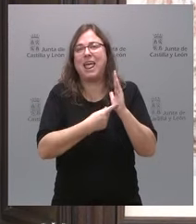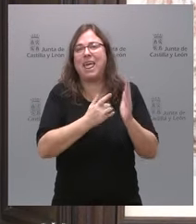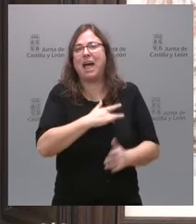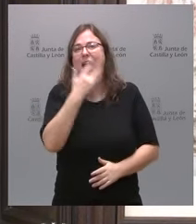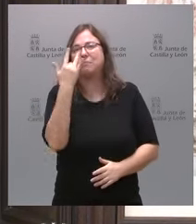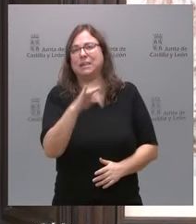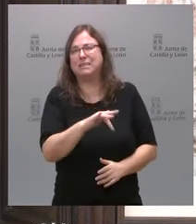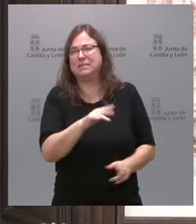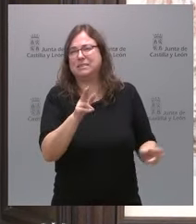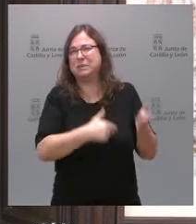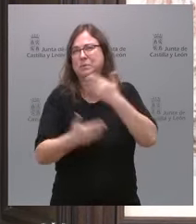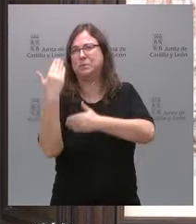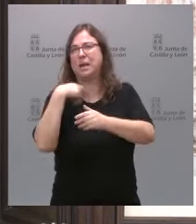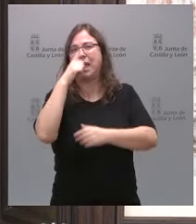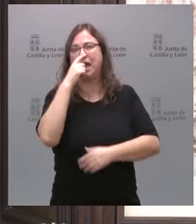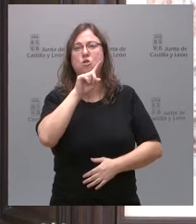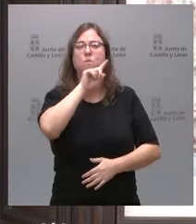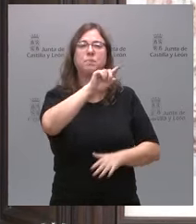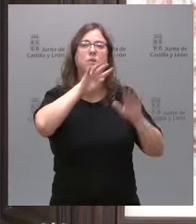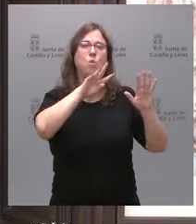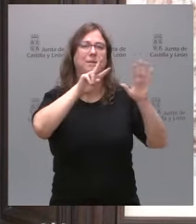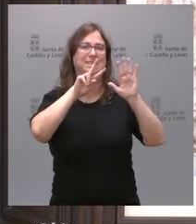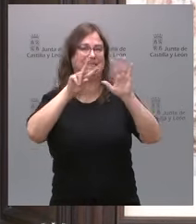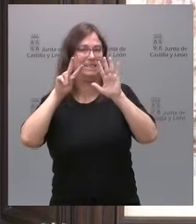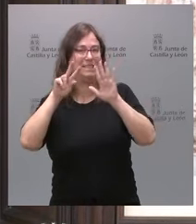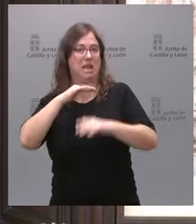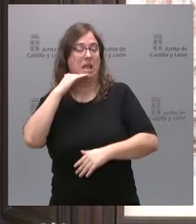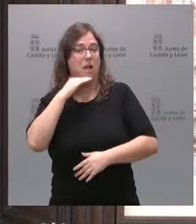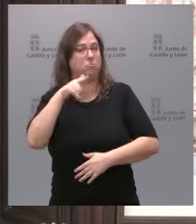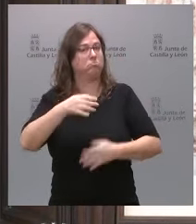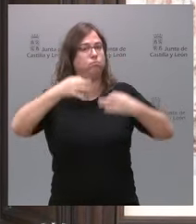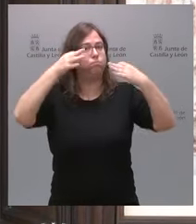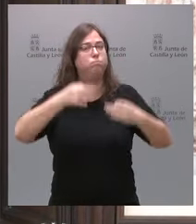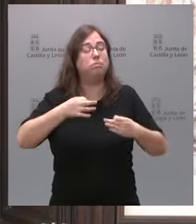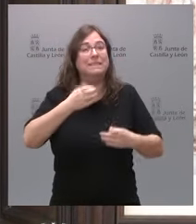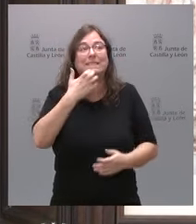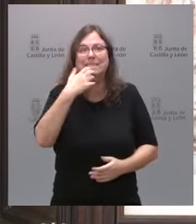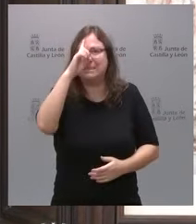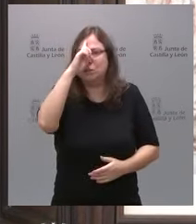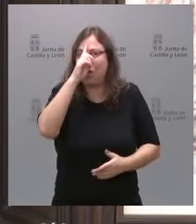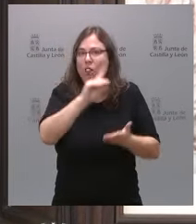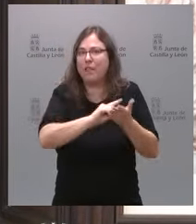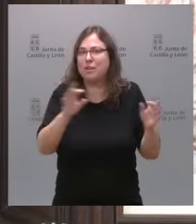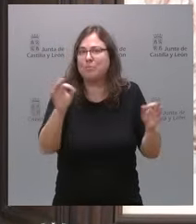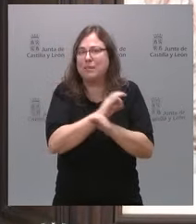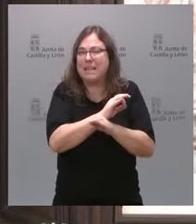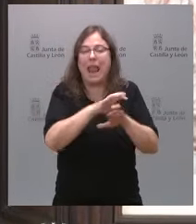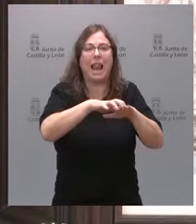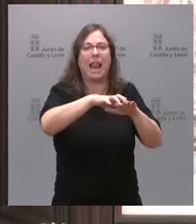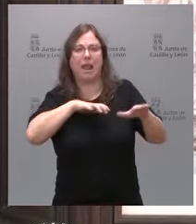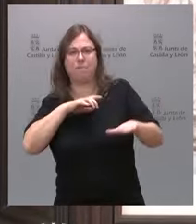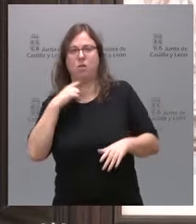la del 77, que fue formalizada, si no me fallan los datos, por la inmensa mayoría